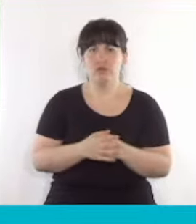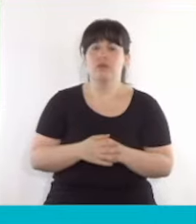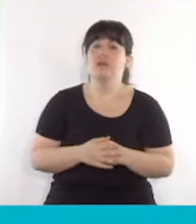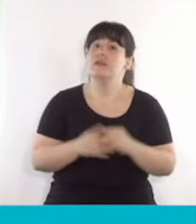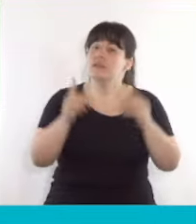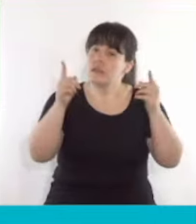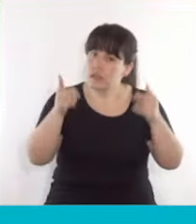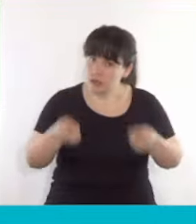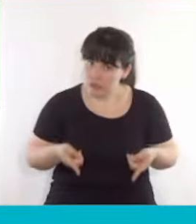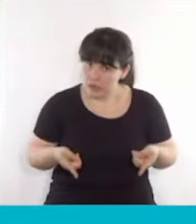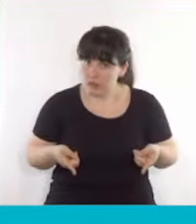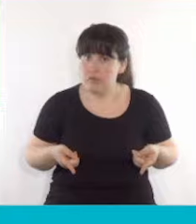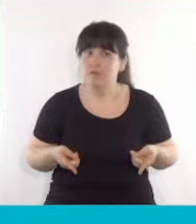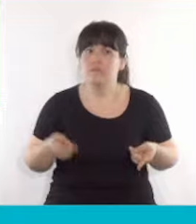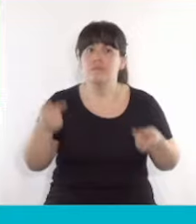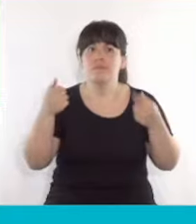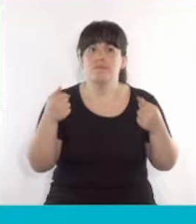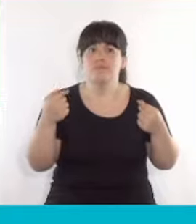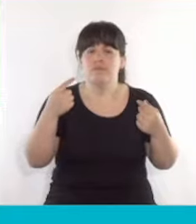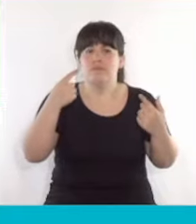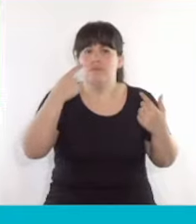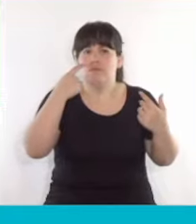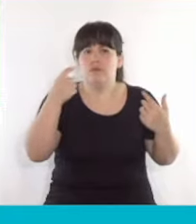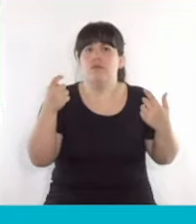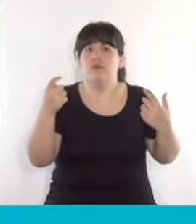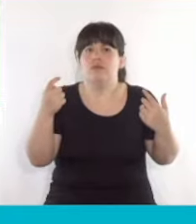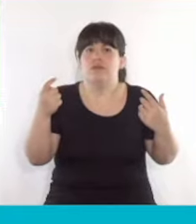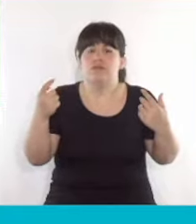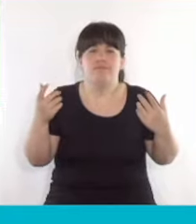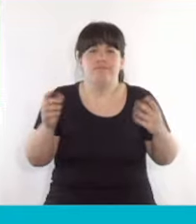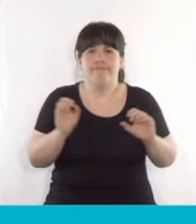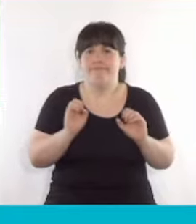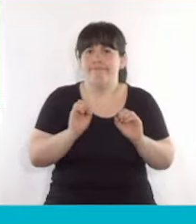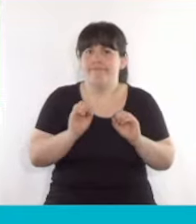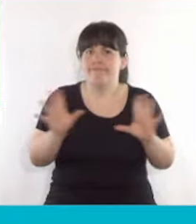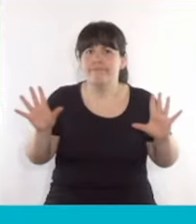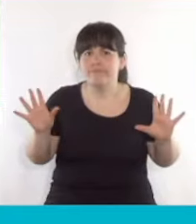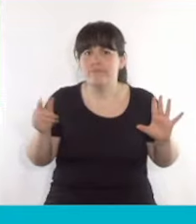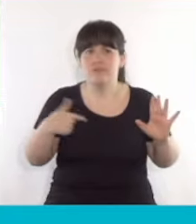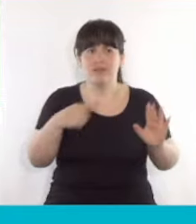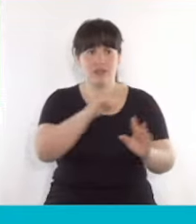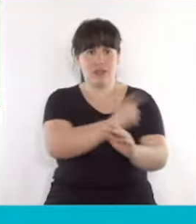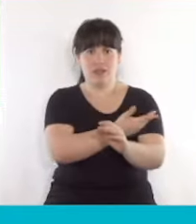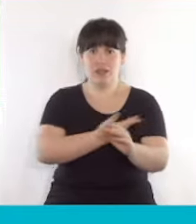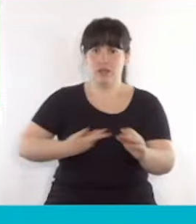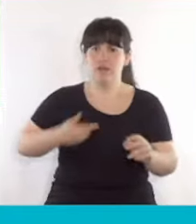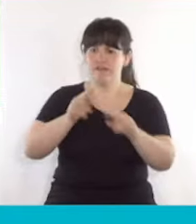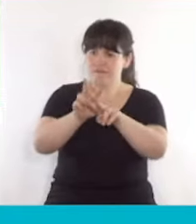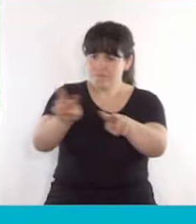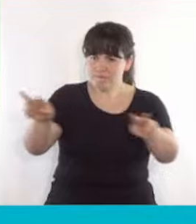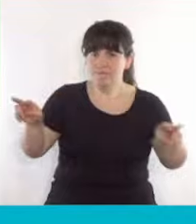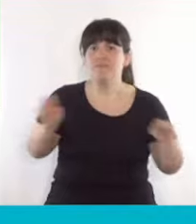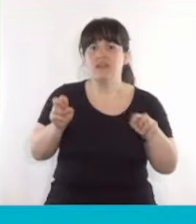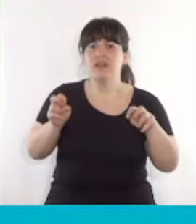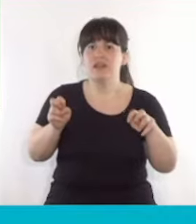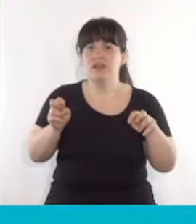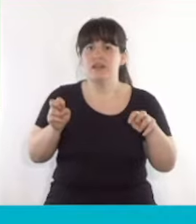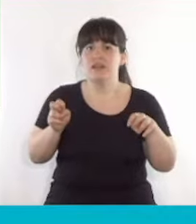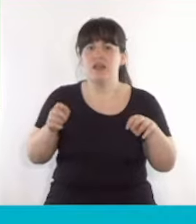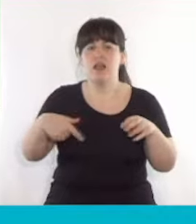Incluso llegando al punto donde irrisoriamente es el organismo recaudador casi quien termina